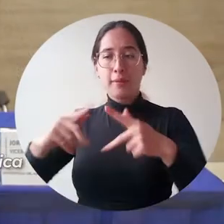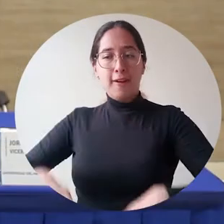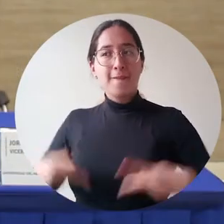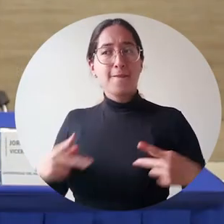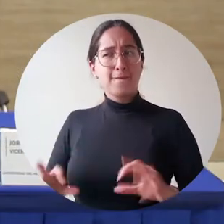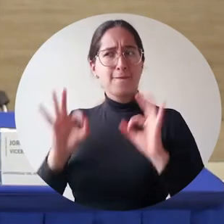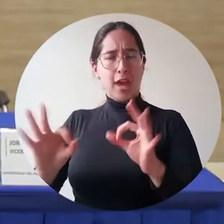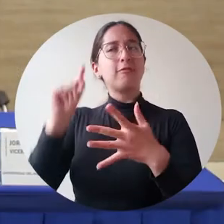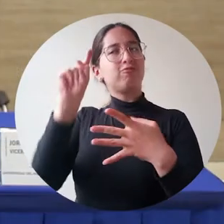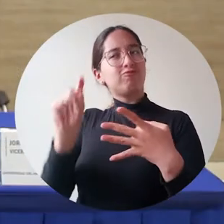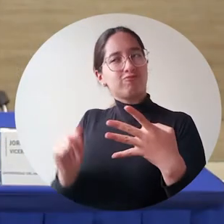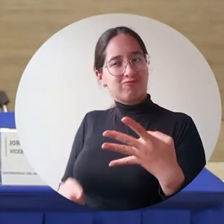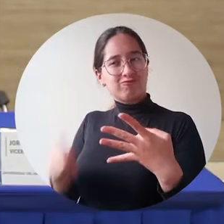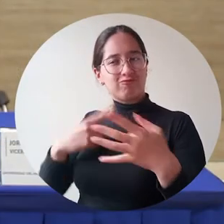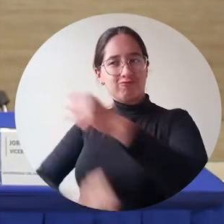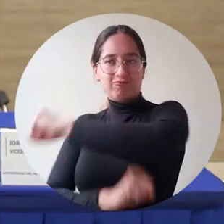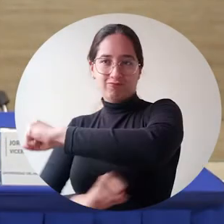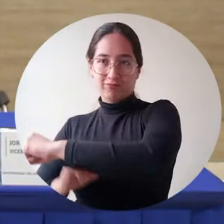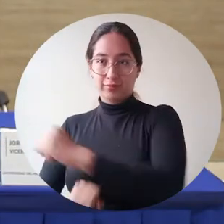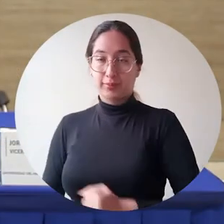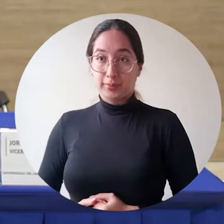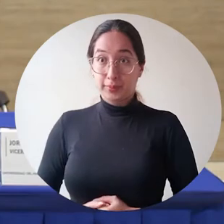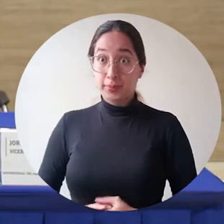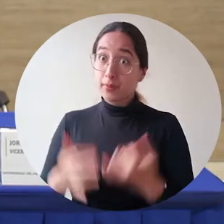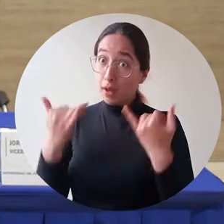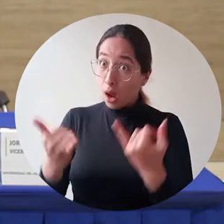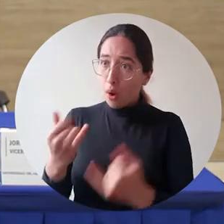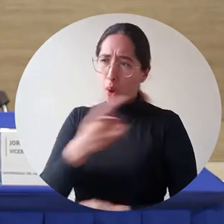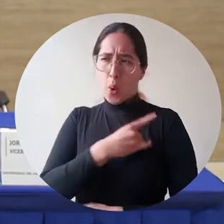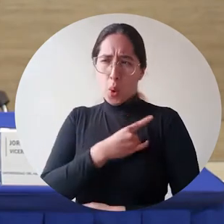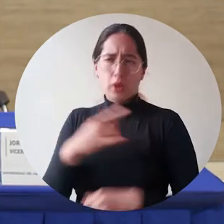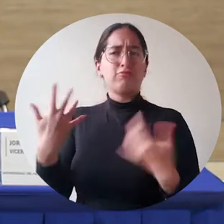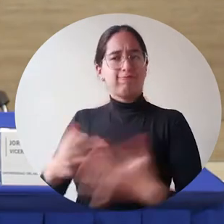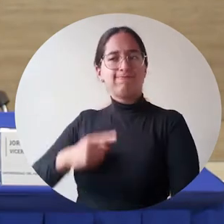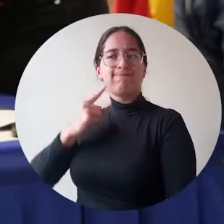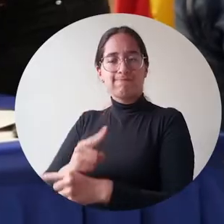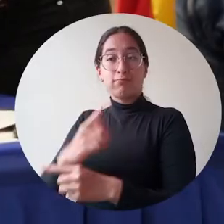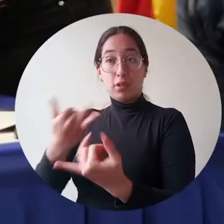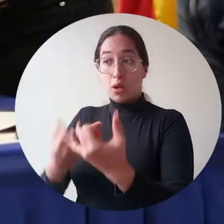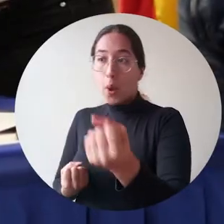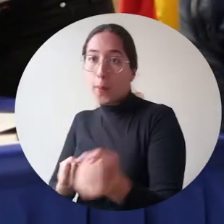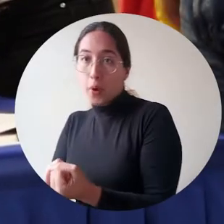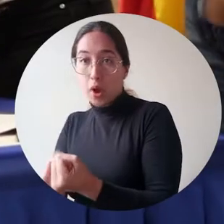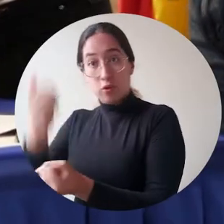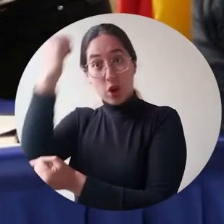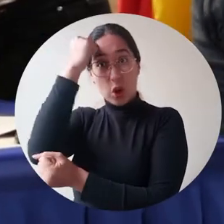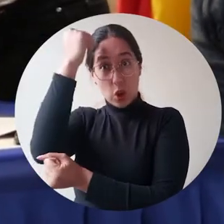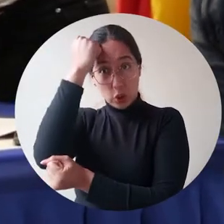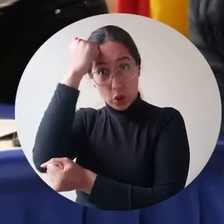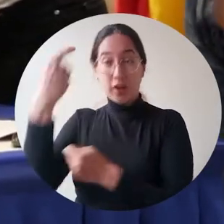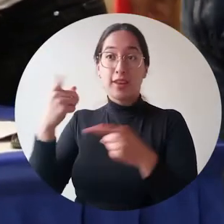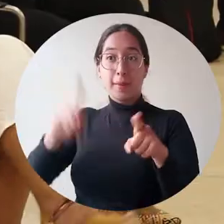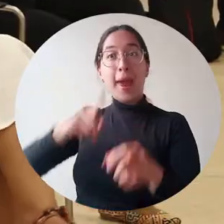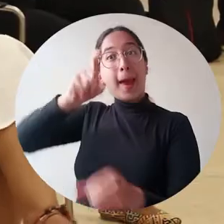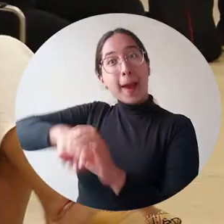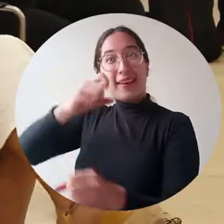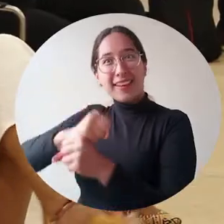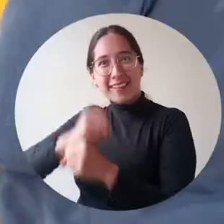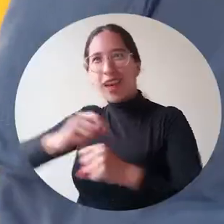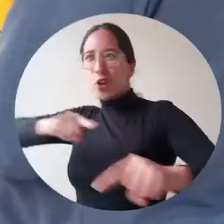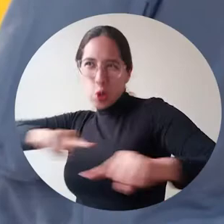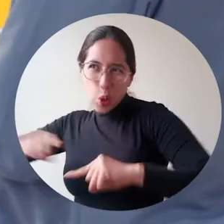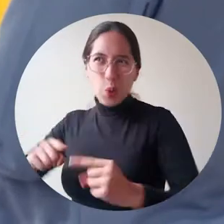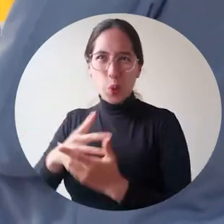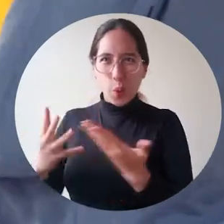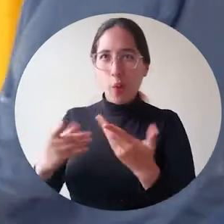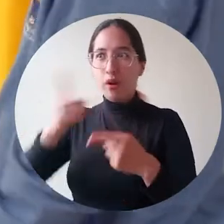hoy es un hecho que la universidad está apoyando a los administrativos, docentes, que claramente le vamos a retribuir a